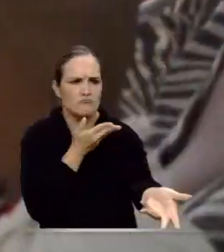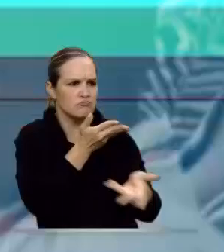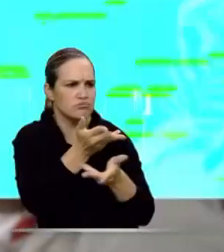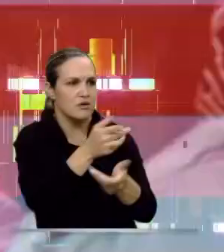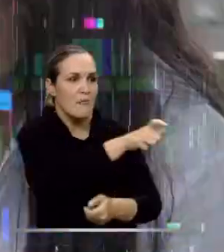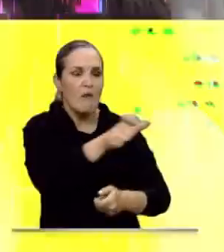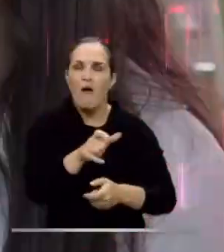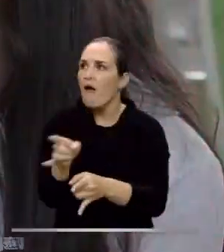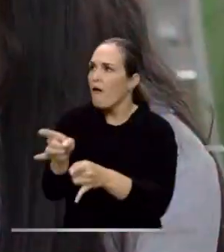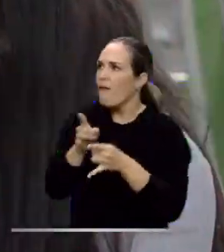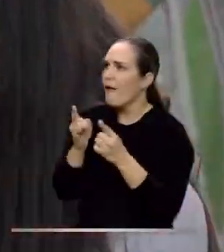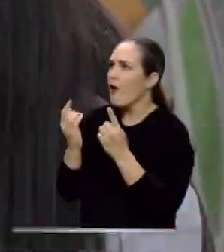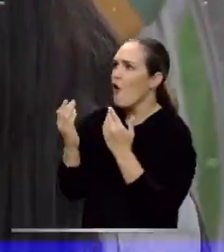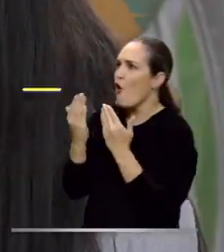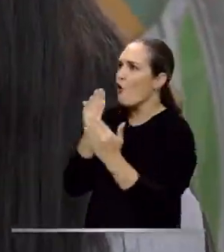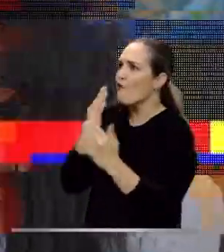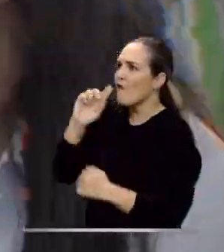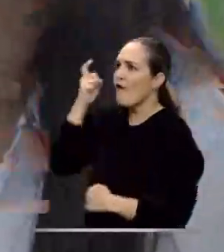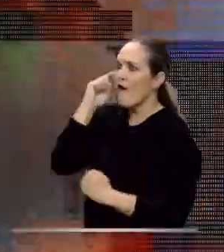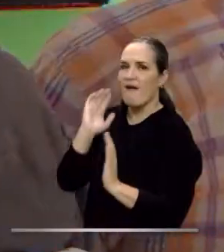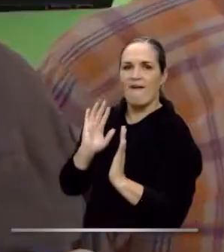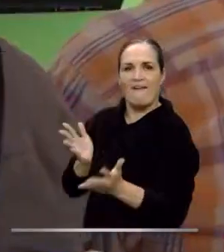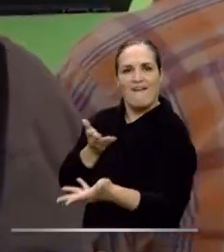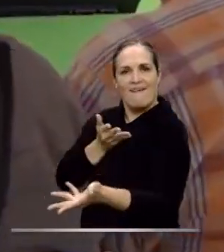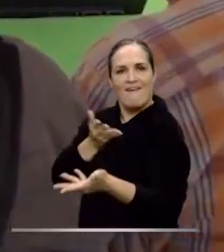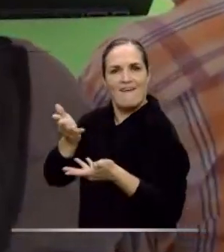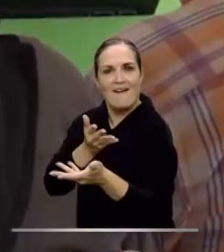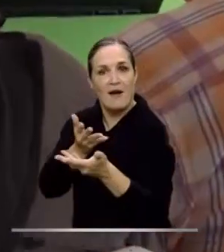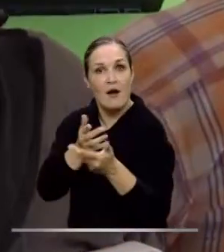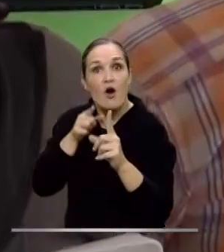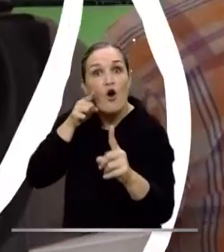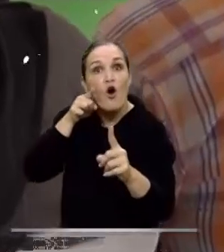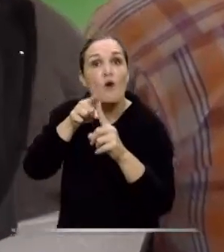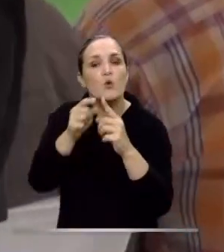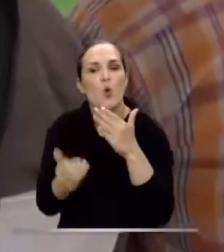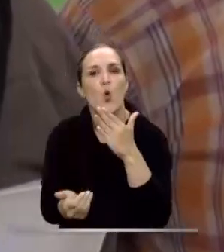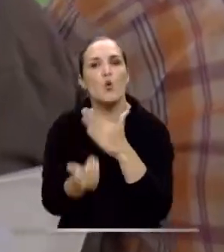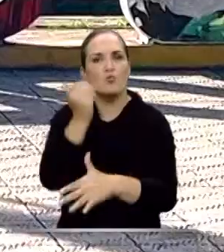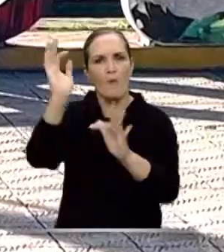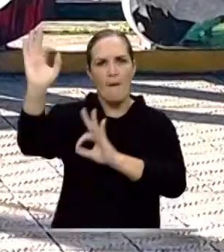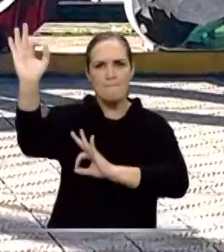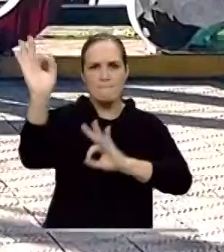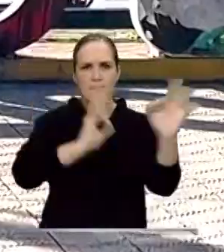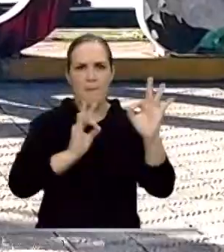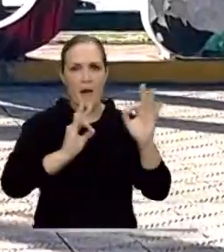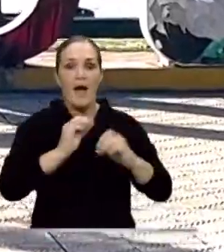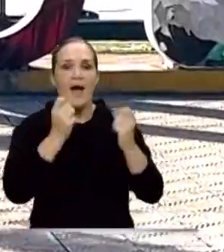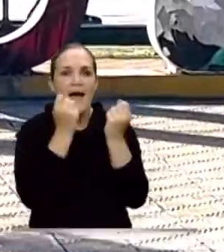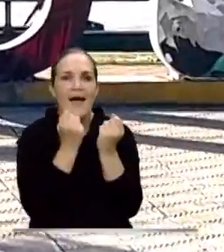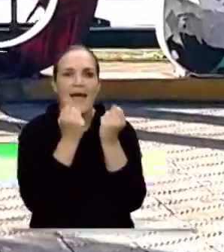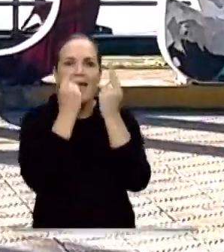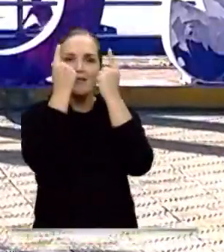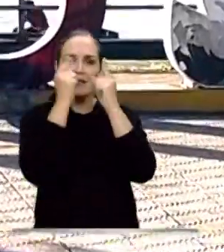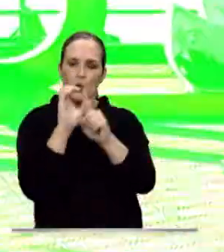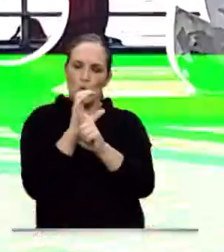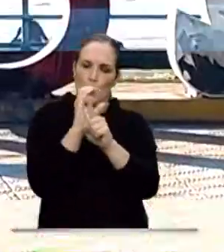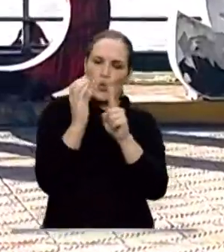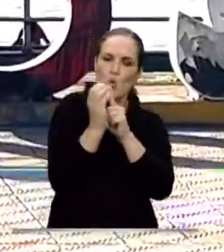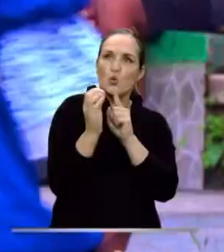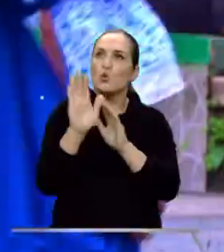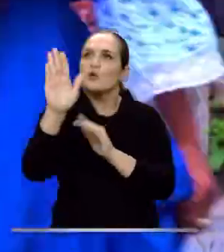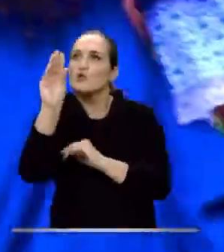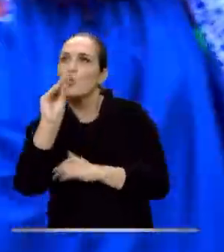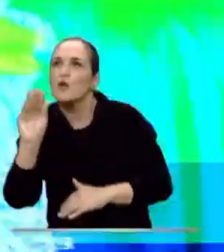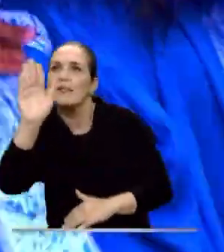al mismo tiempo la confianza en lo público. Todo esto para encontrar en un diseño alternativo la comprensión de las maneras